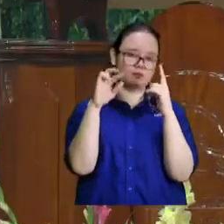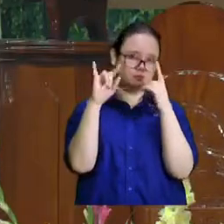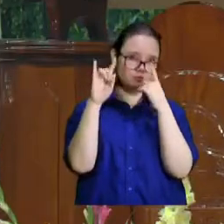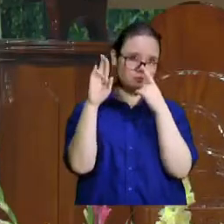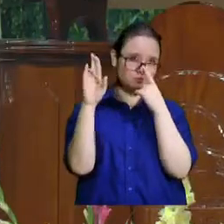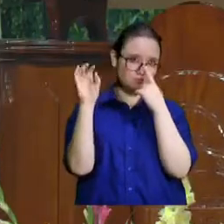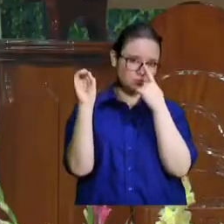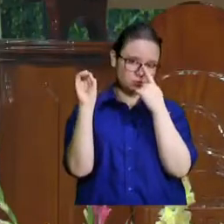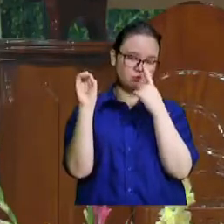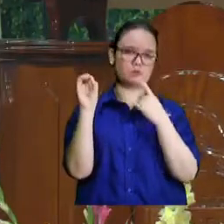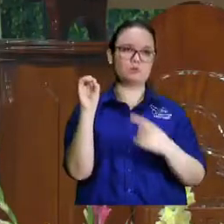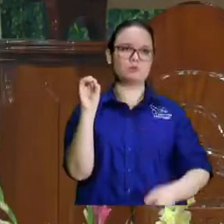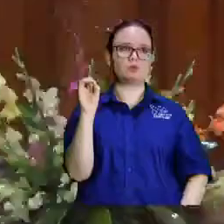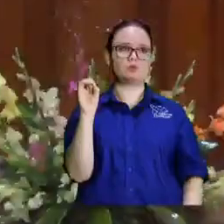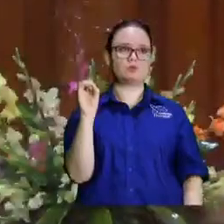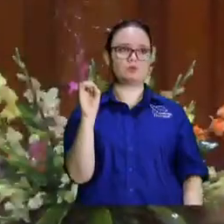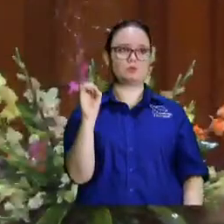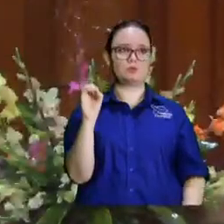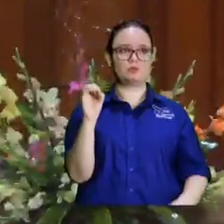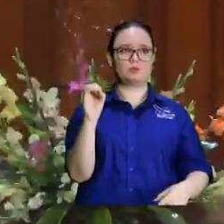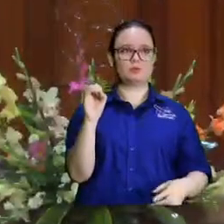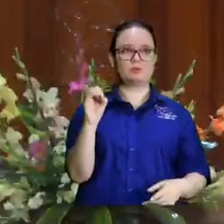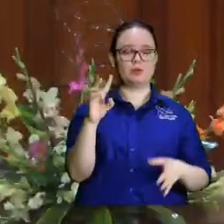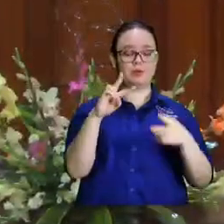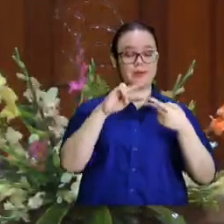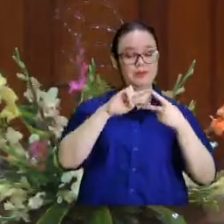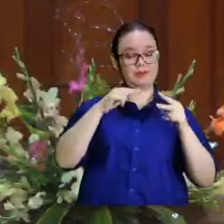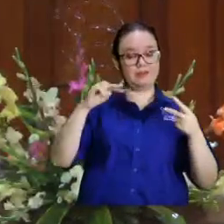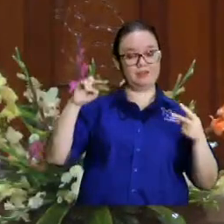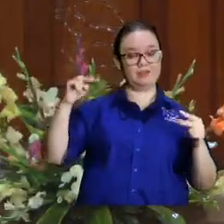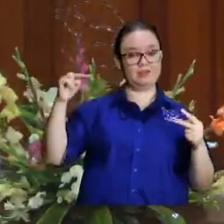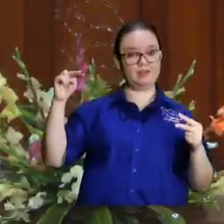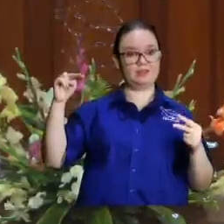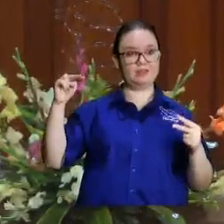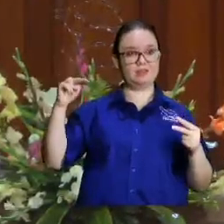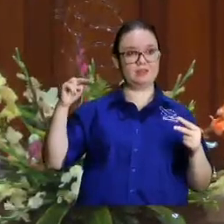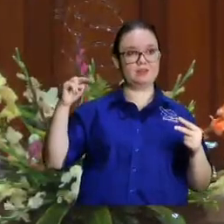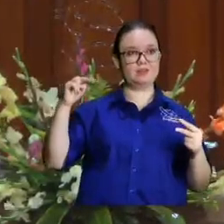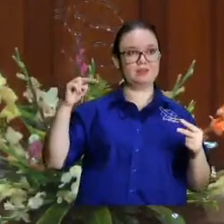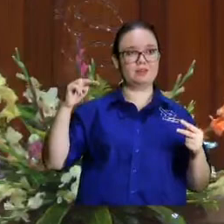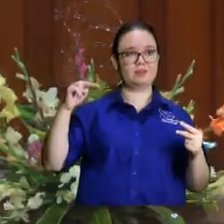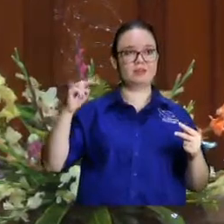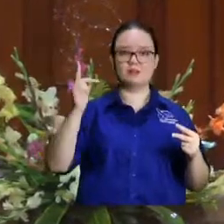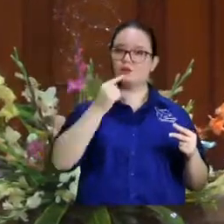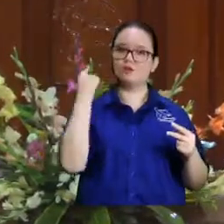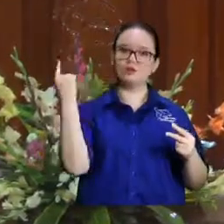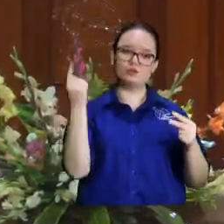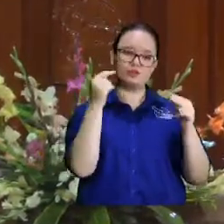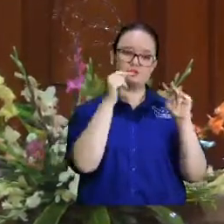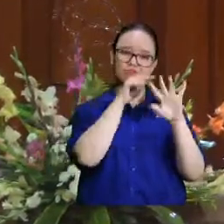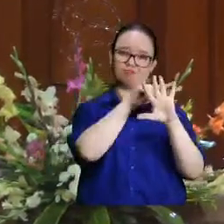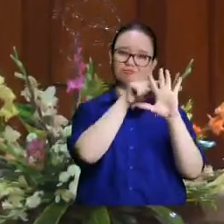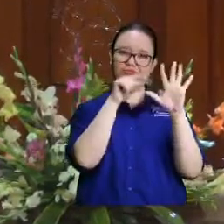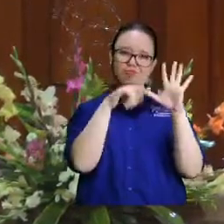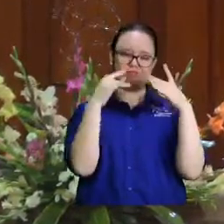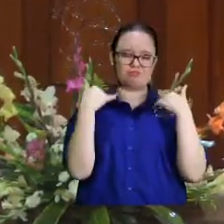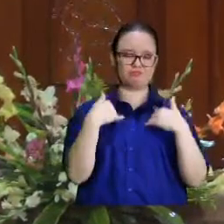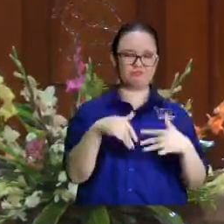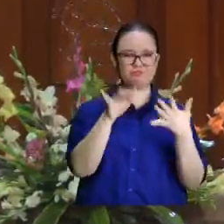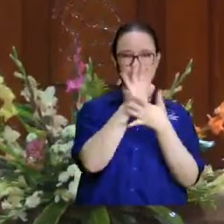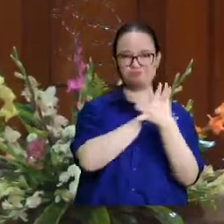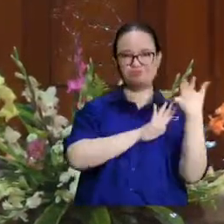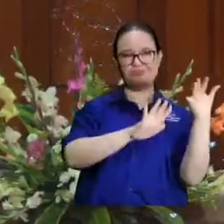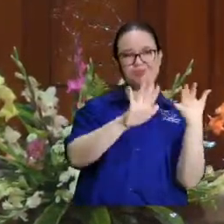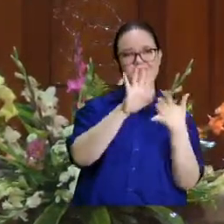que era puro no de corazón sino que puro genéticamente todo lo demás humanidad estaba mezclada pero